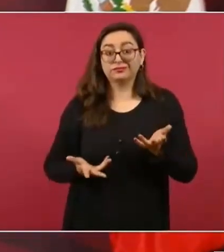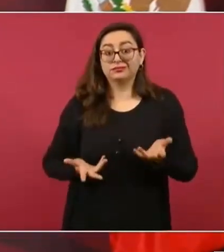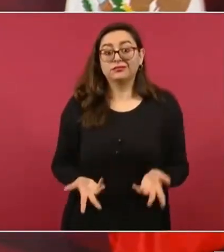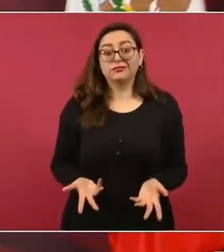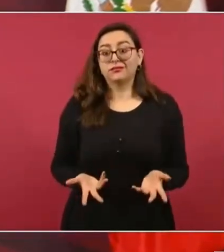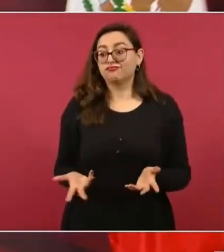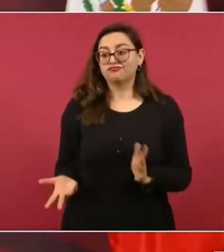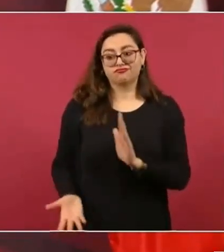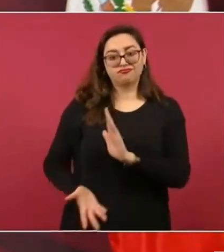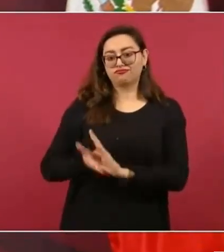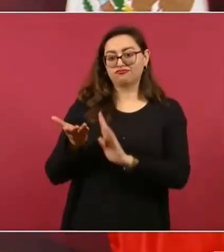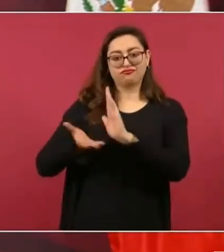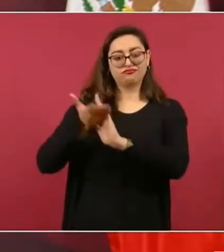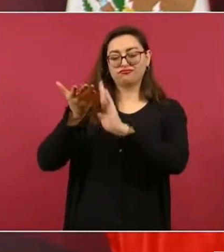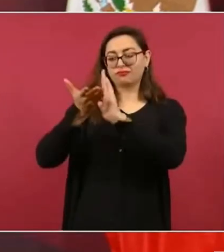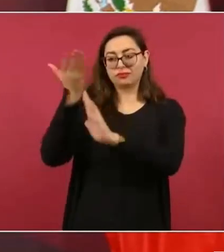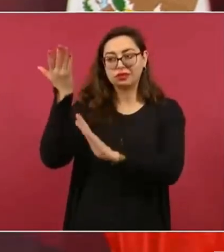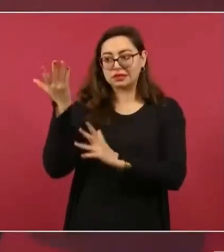construirlo,